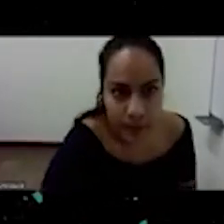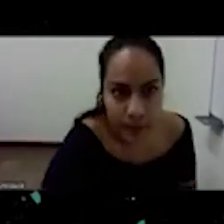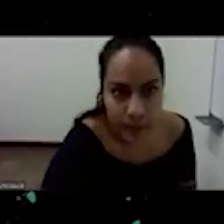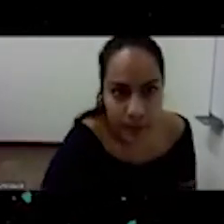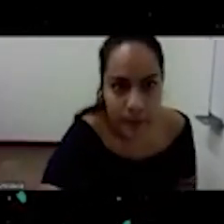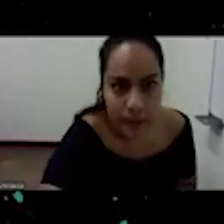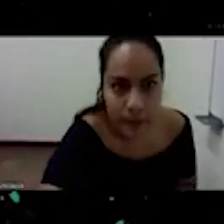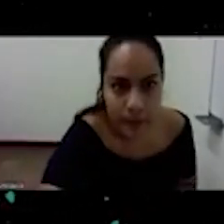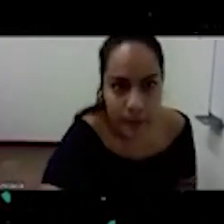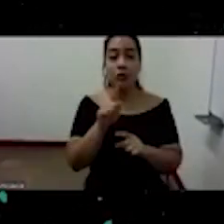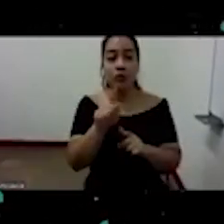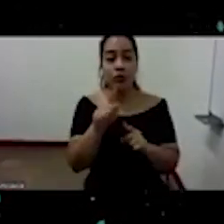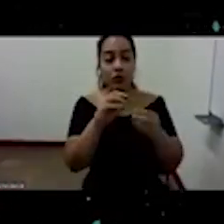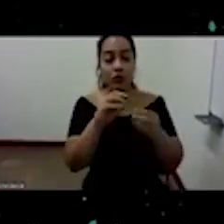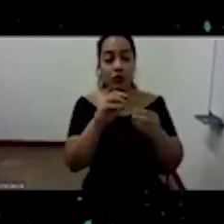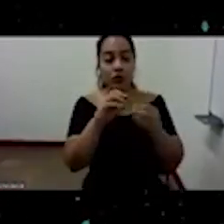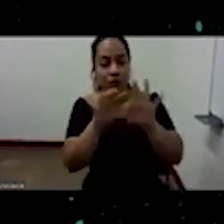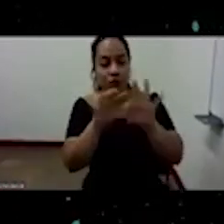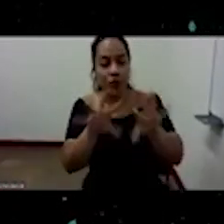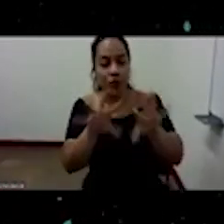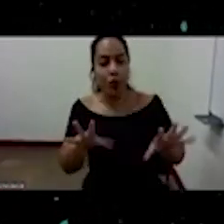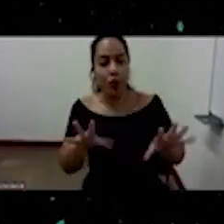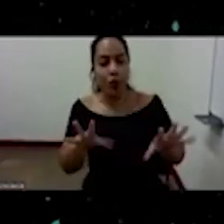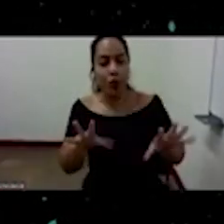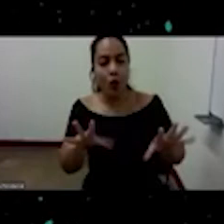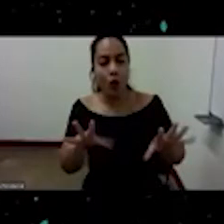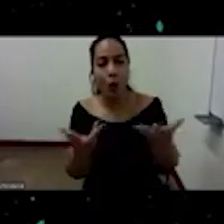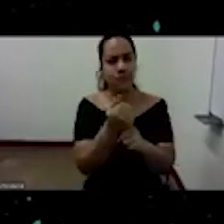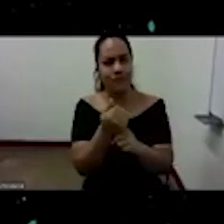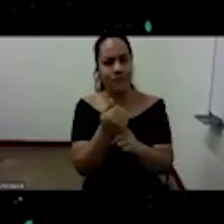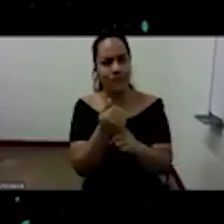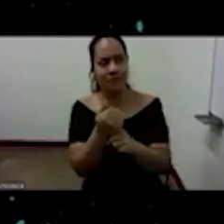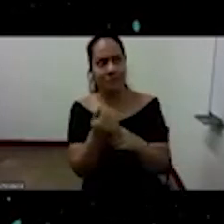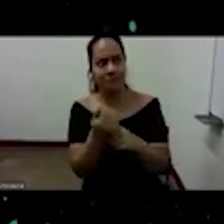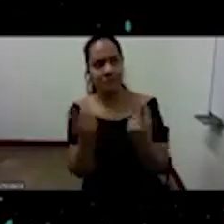que es femenina.